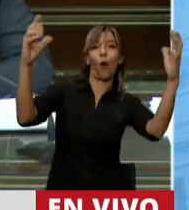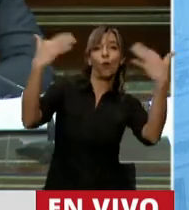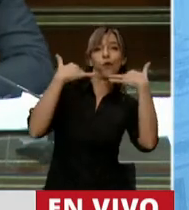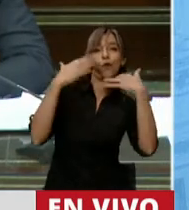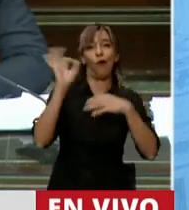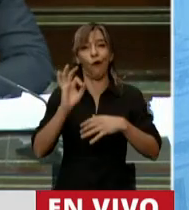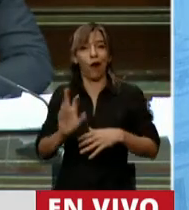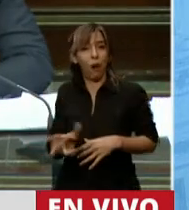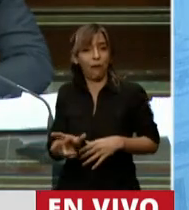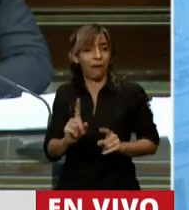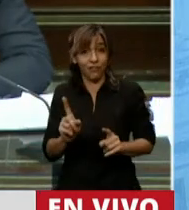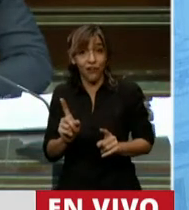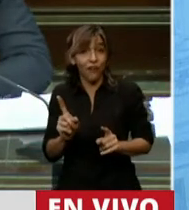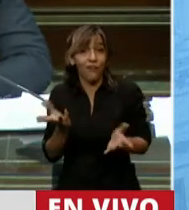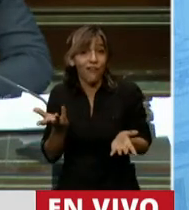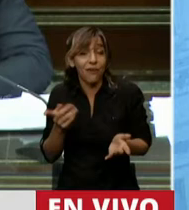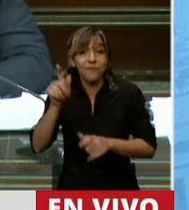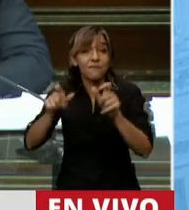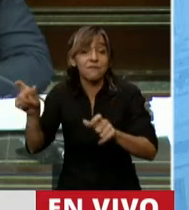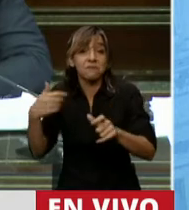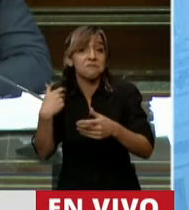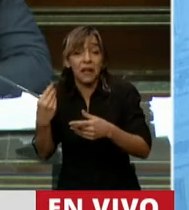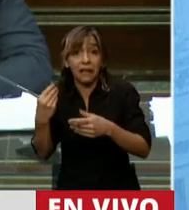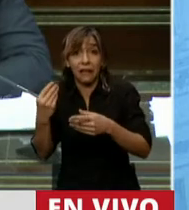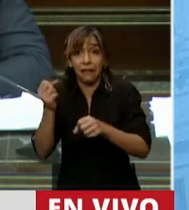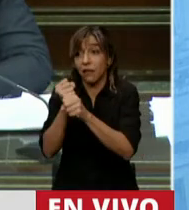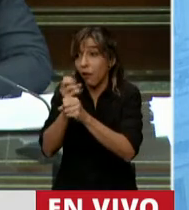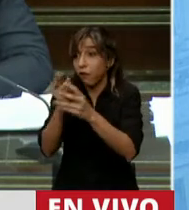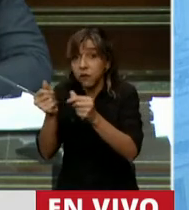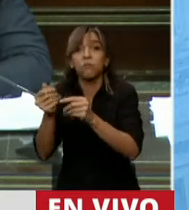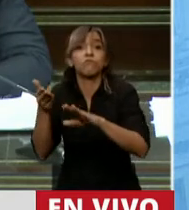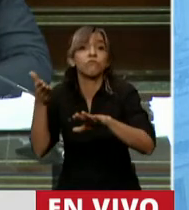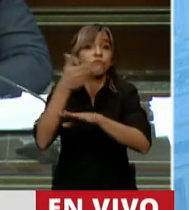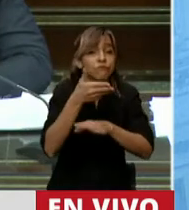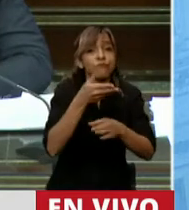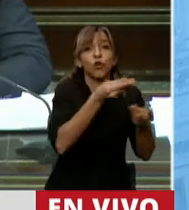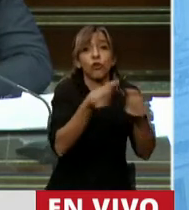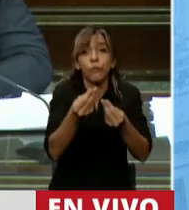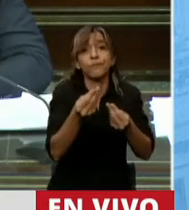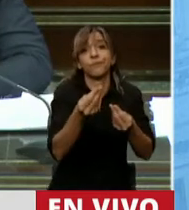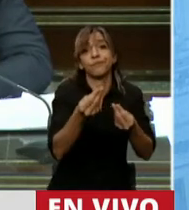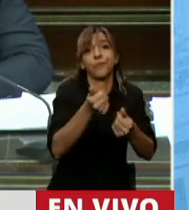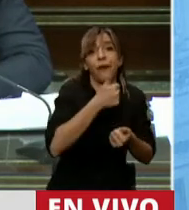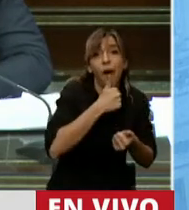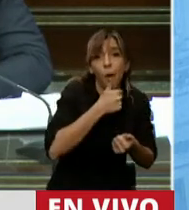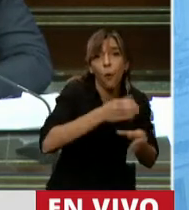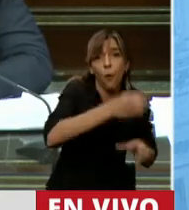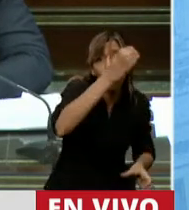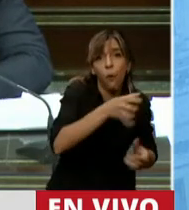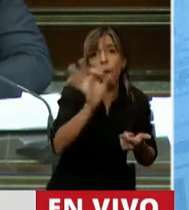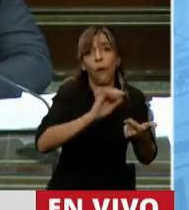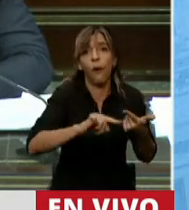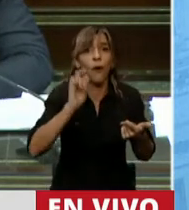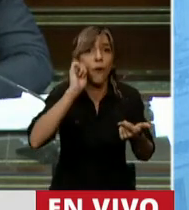vendieron fallado. Hablo del usuario y del consumidor que consume agua potable, que consume el saneamiento, el gas,